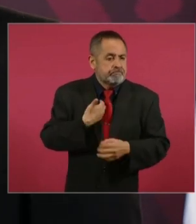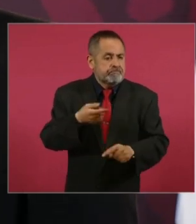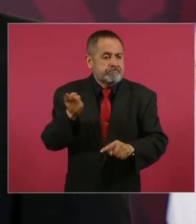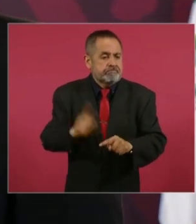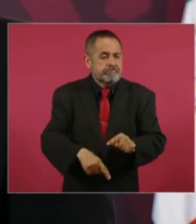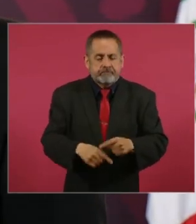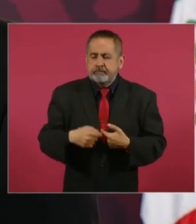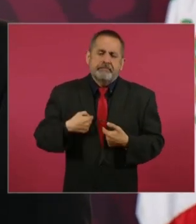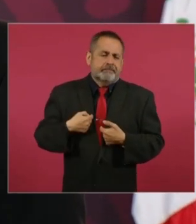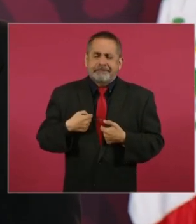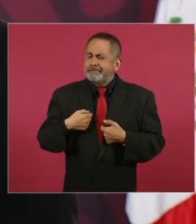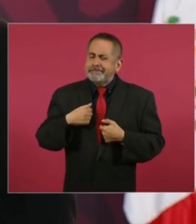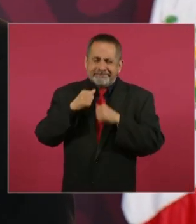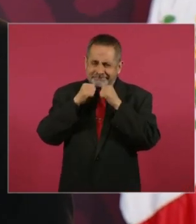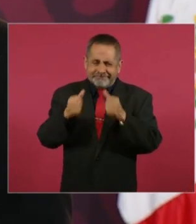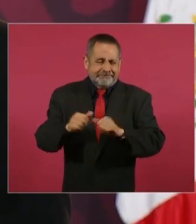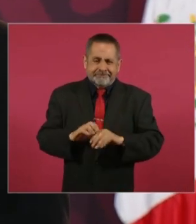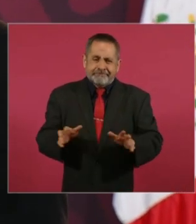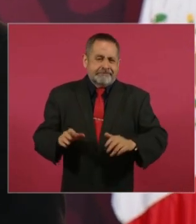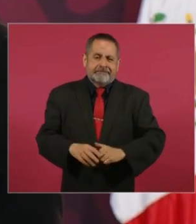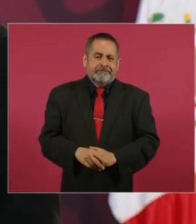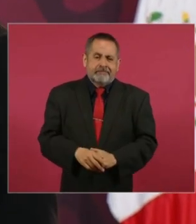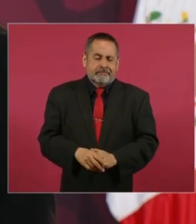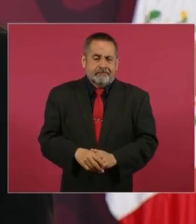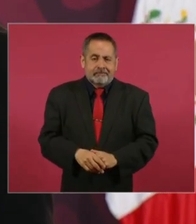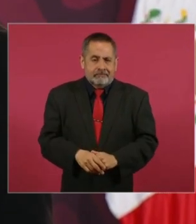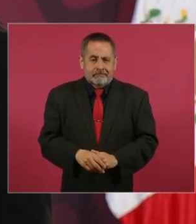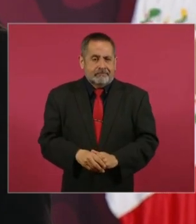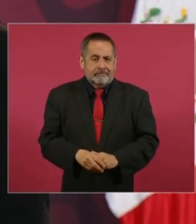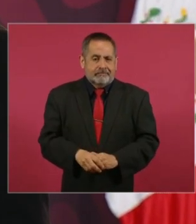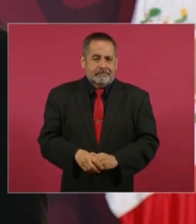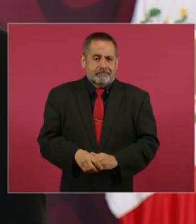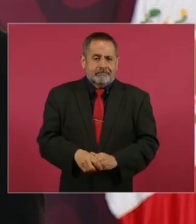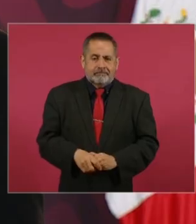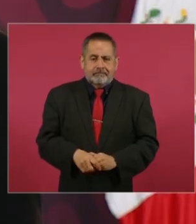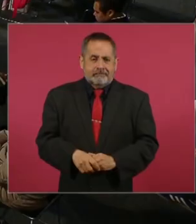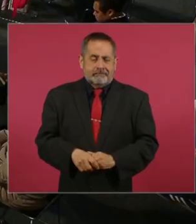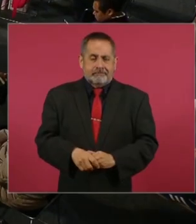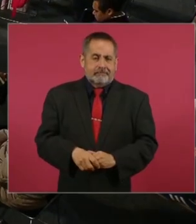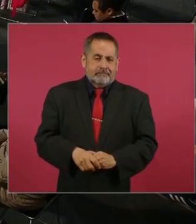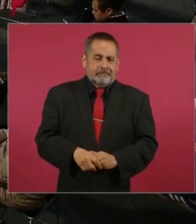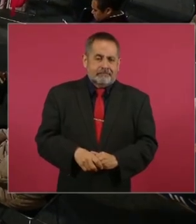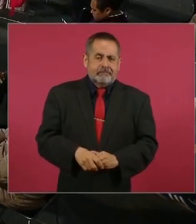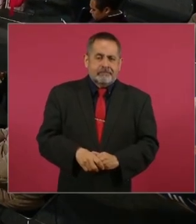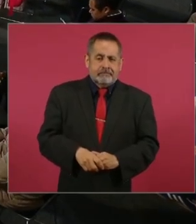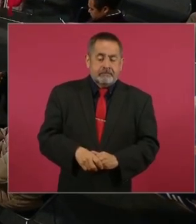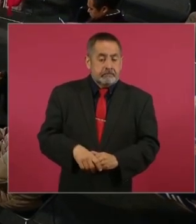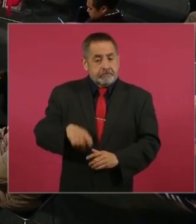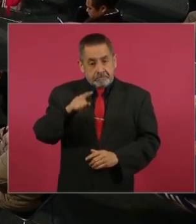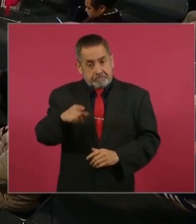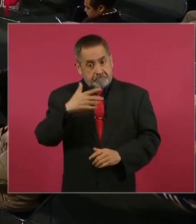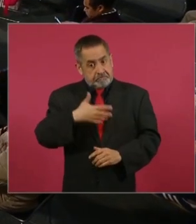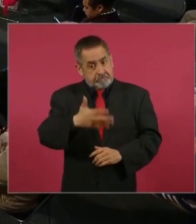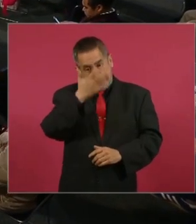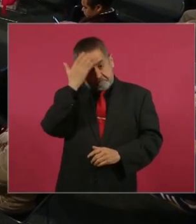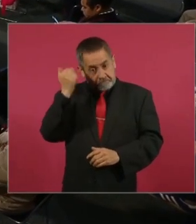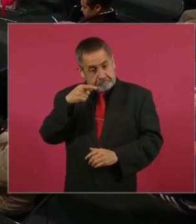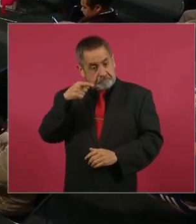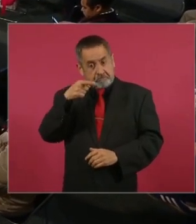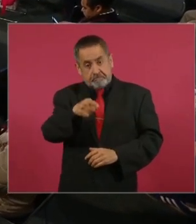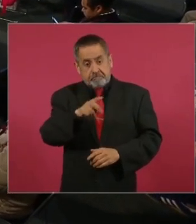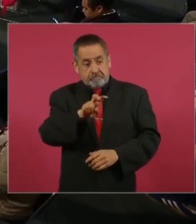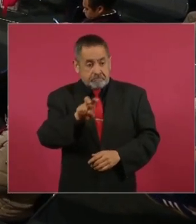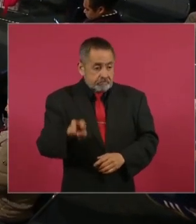y no sabía yo que ya estaba en